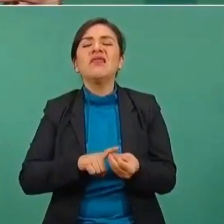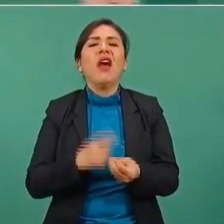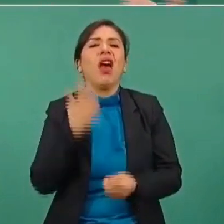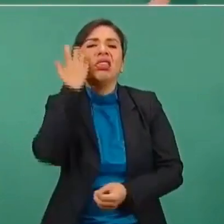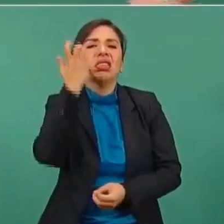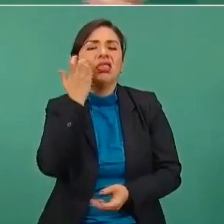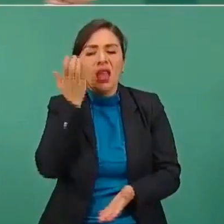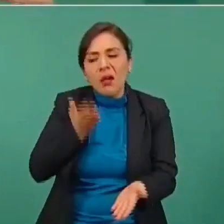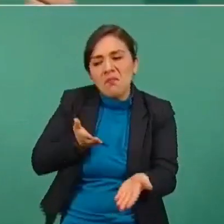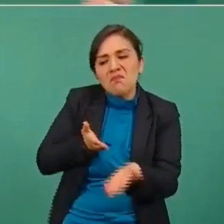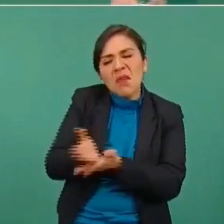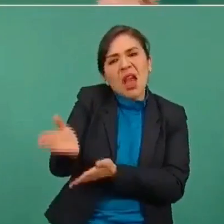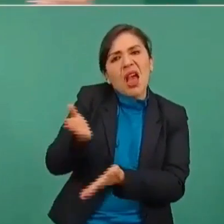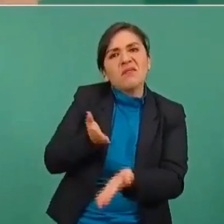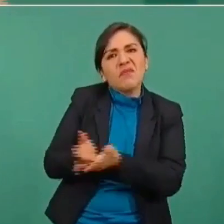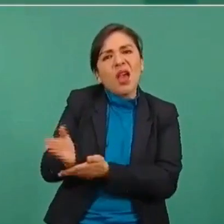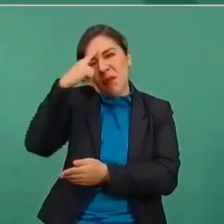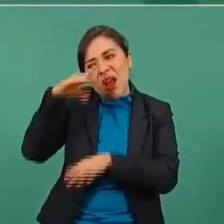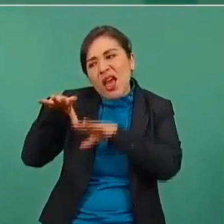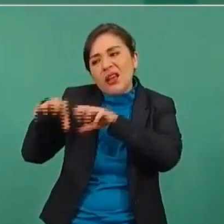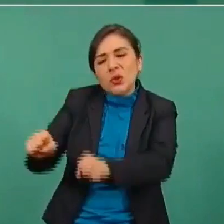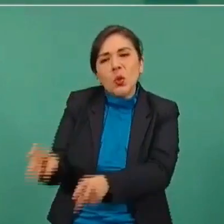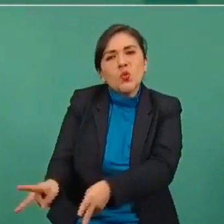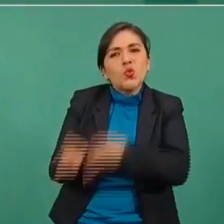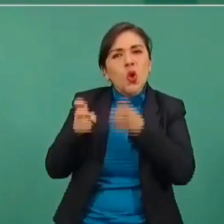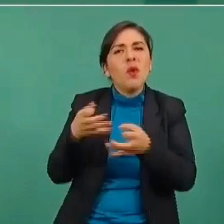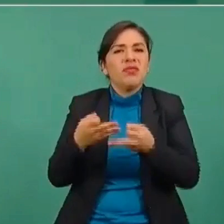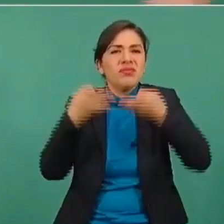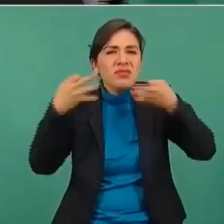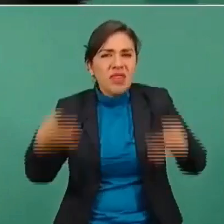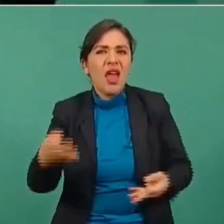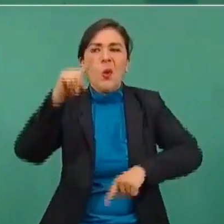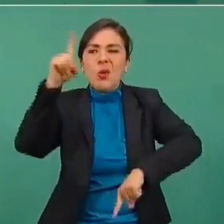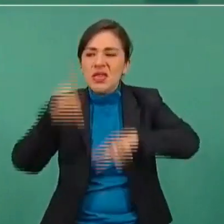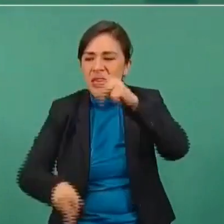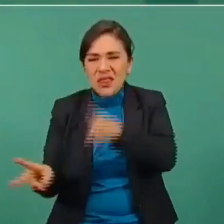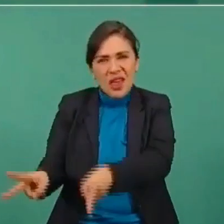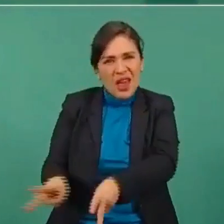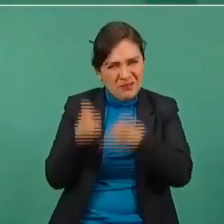tierras o despoja,